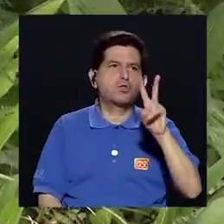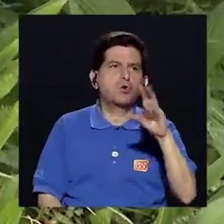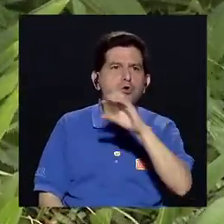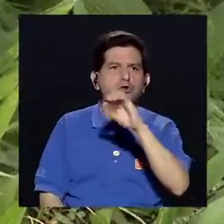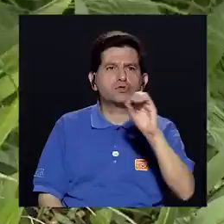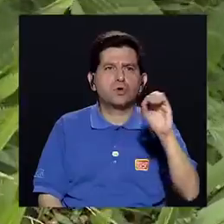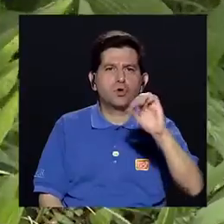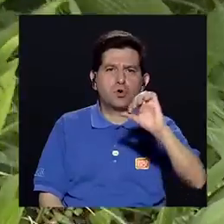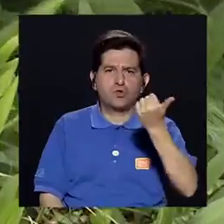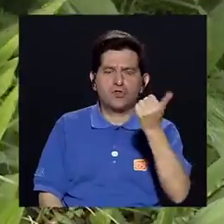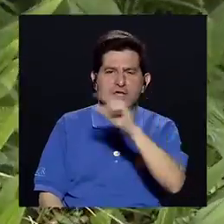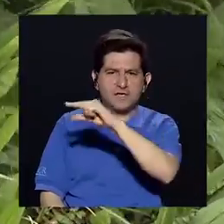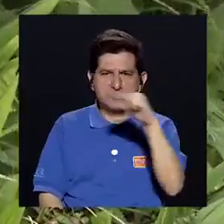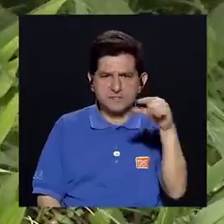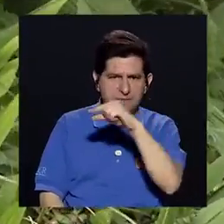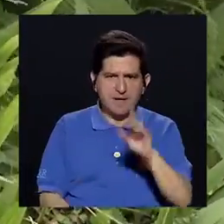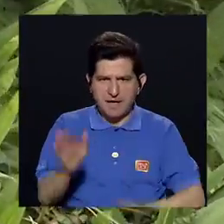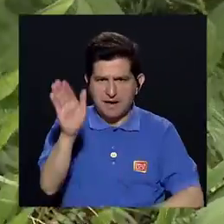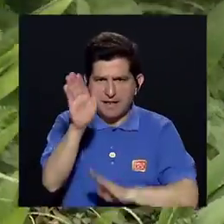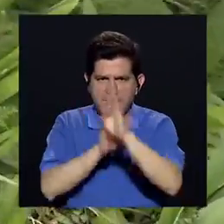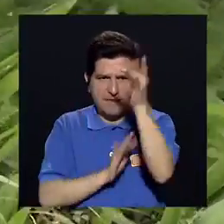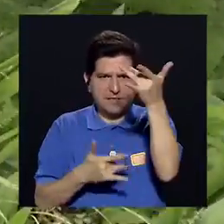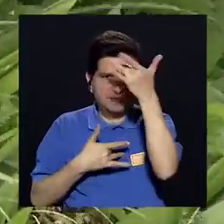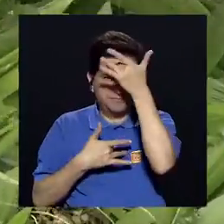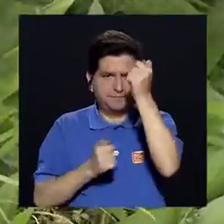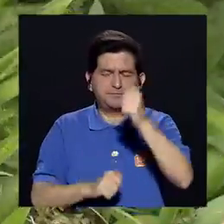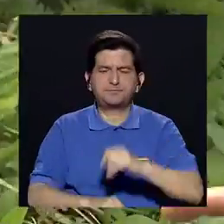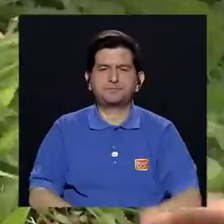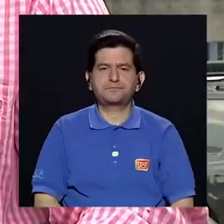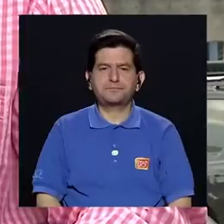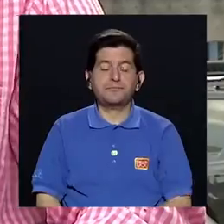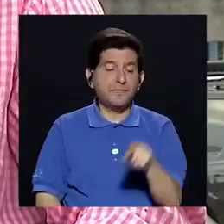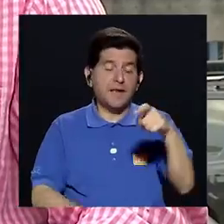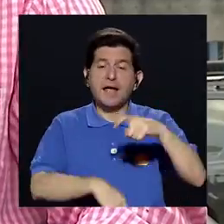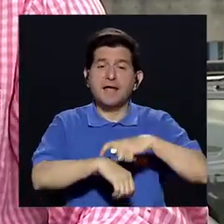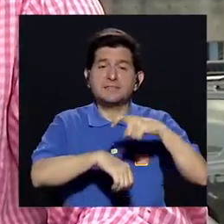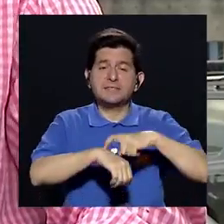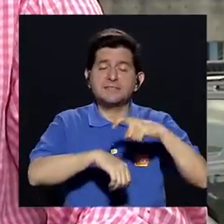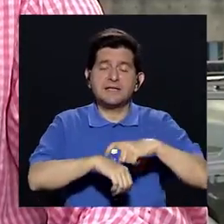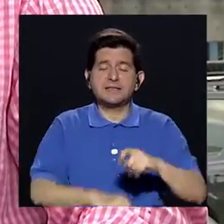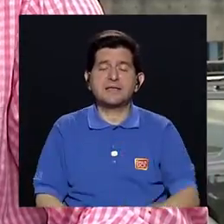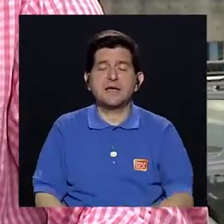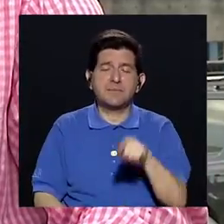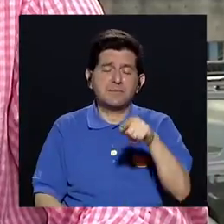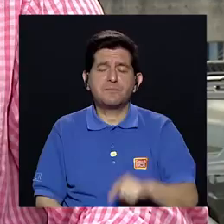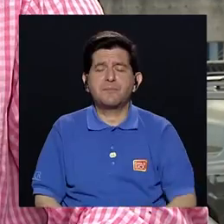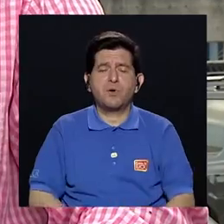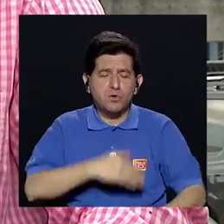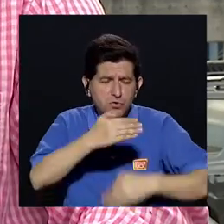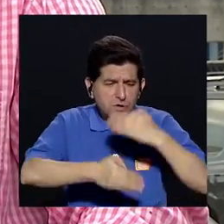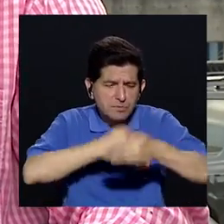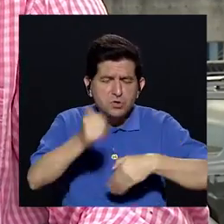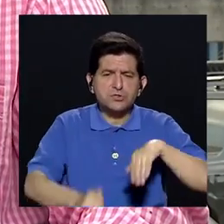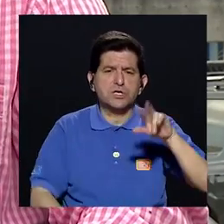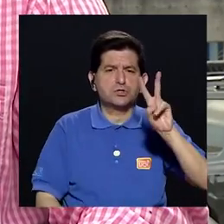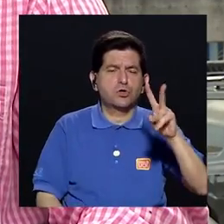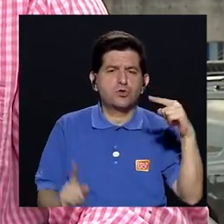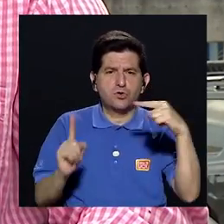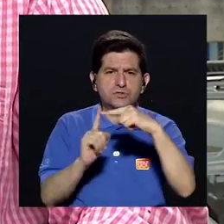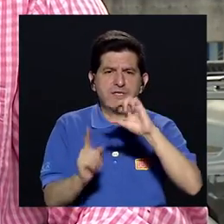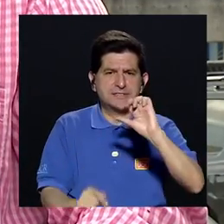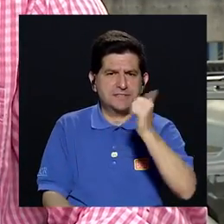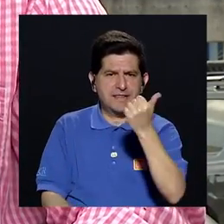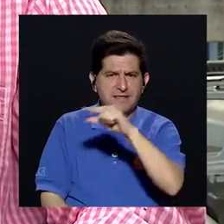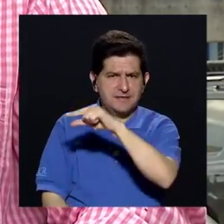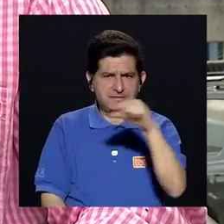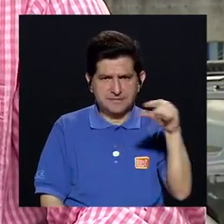a diez semanas desarrolla la enfermedad Este es el periodo de incubación de dos a diez semanas Más o menos, sí Y para